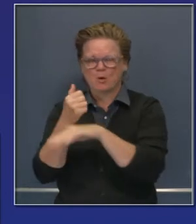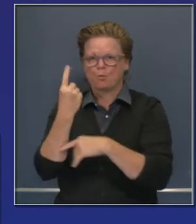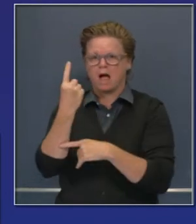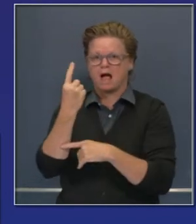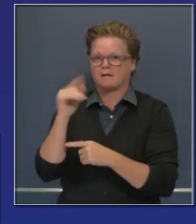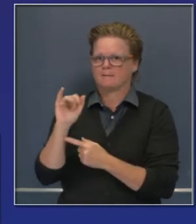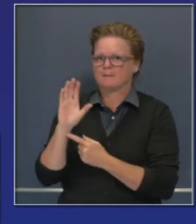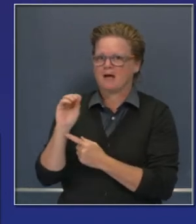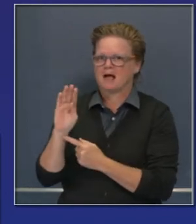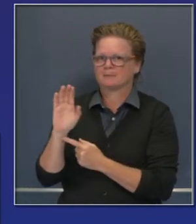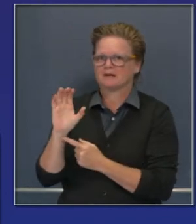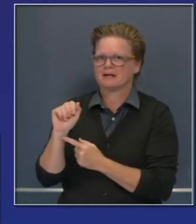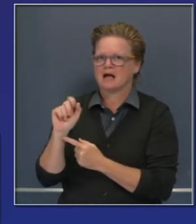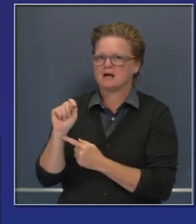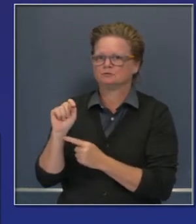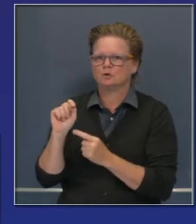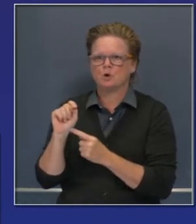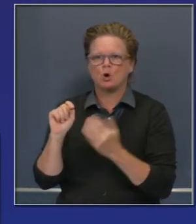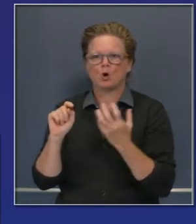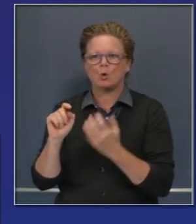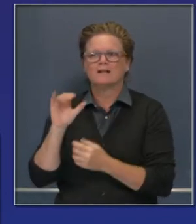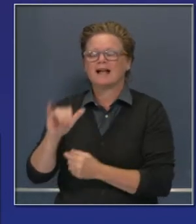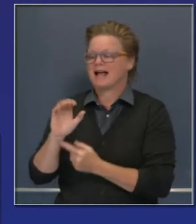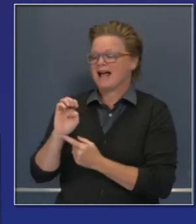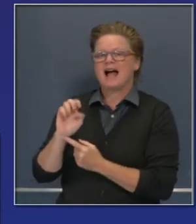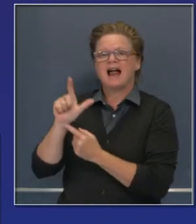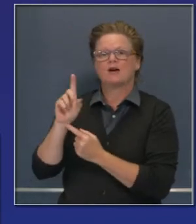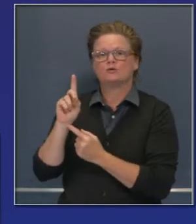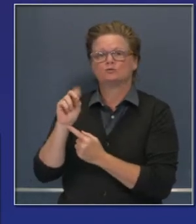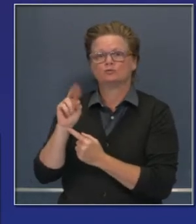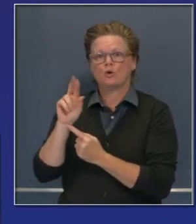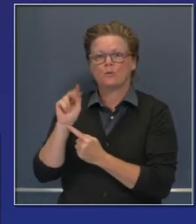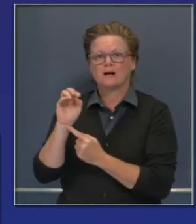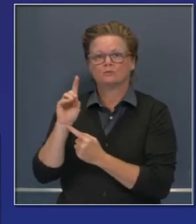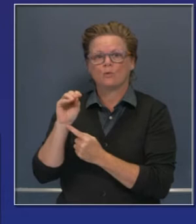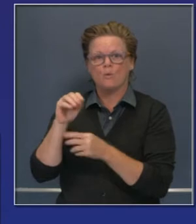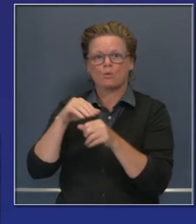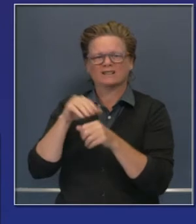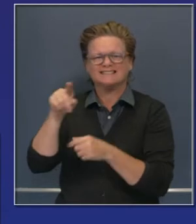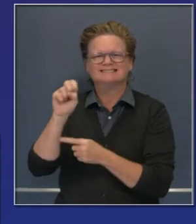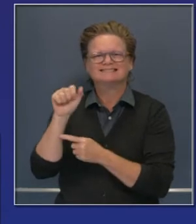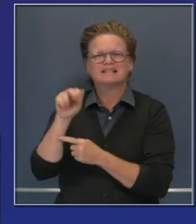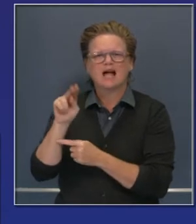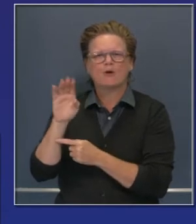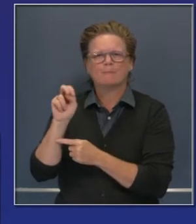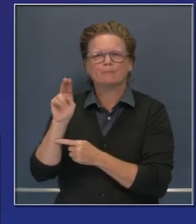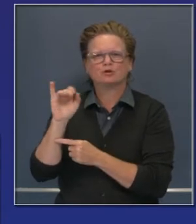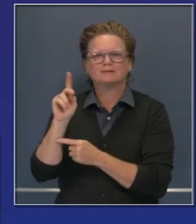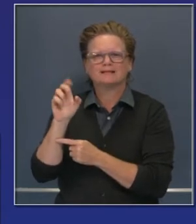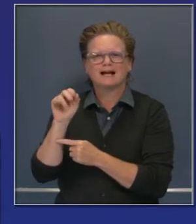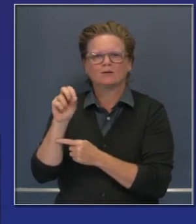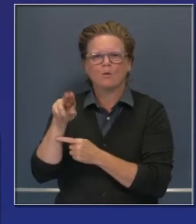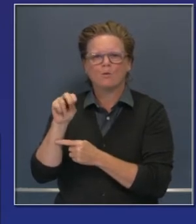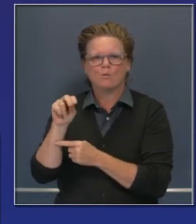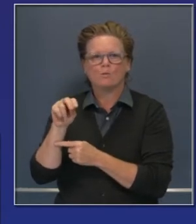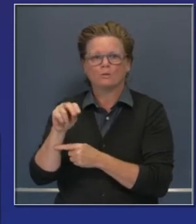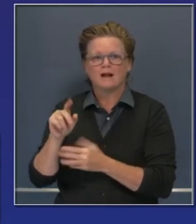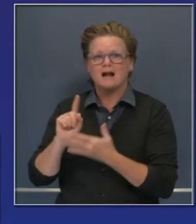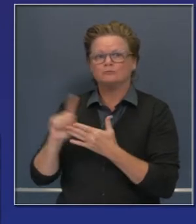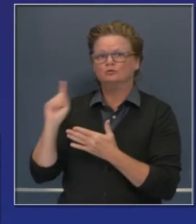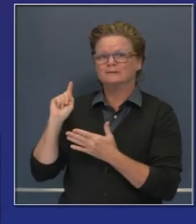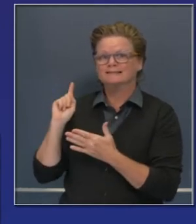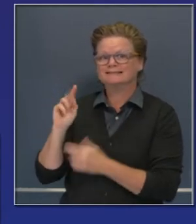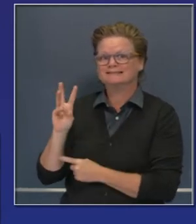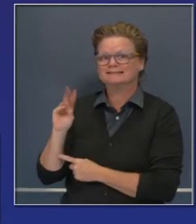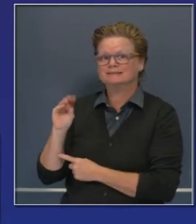merece. También el otro incendio, el de El Dorado, logramos algo de progreso comparado a la semana pasada. Estábamos a 60